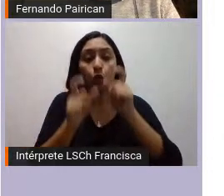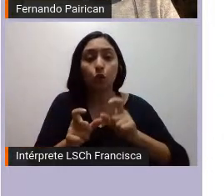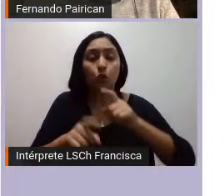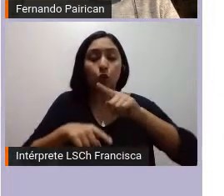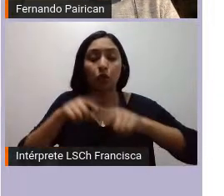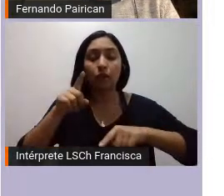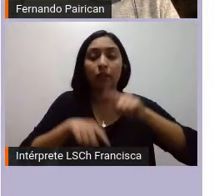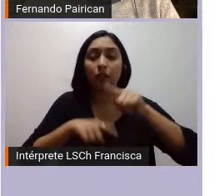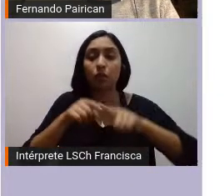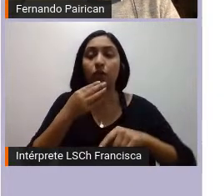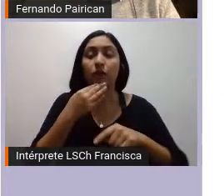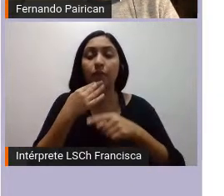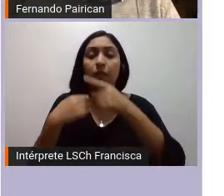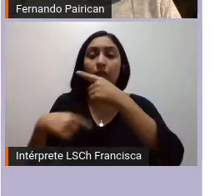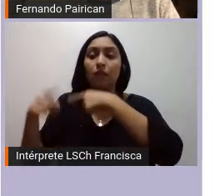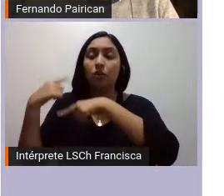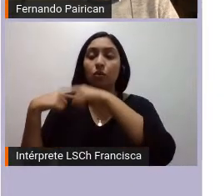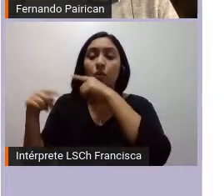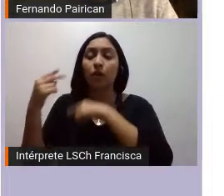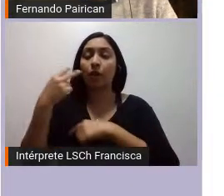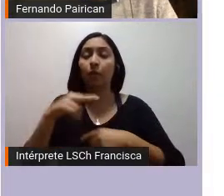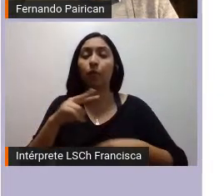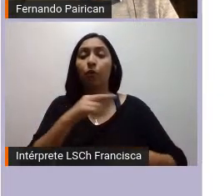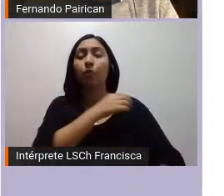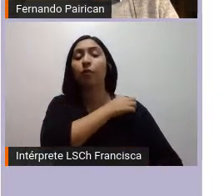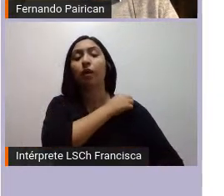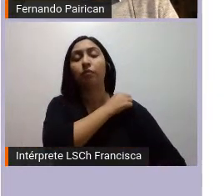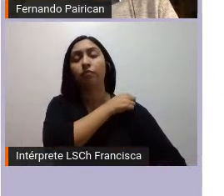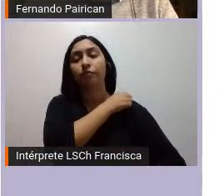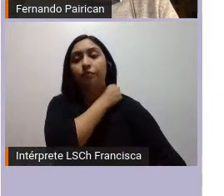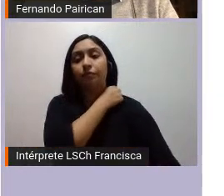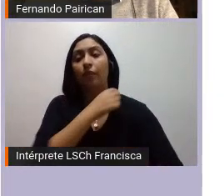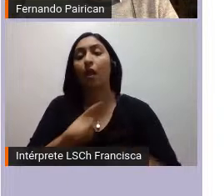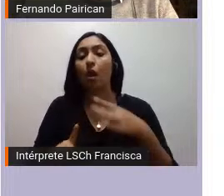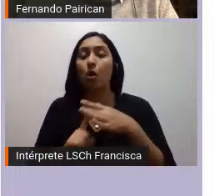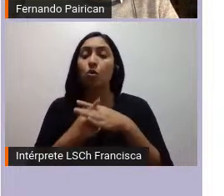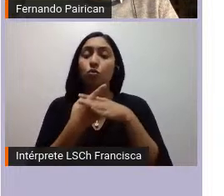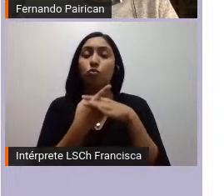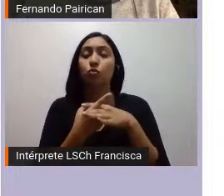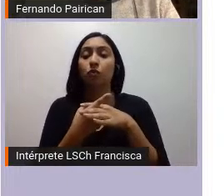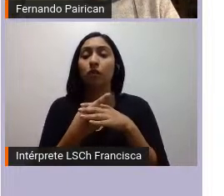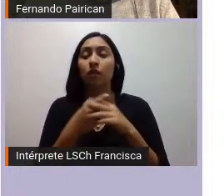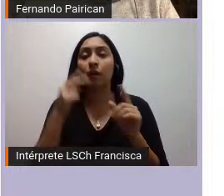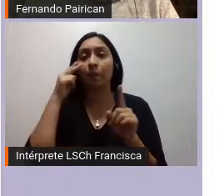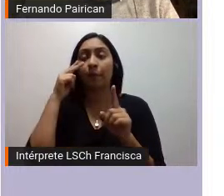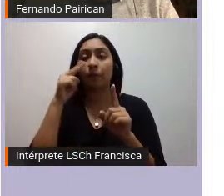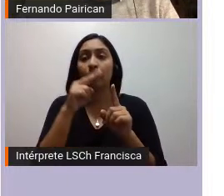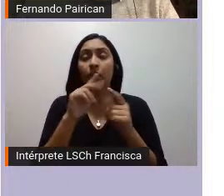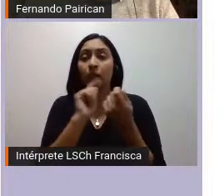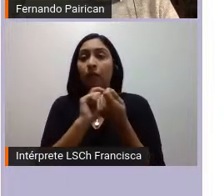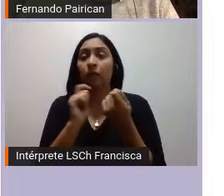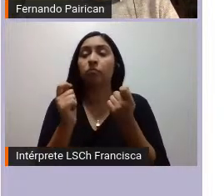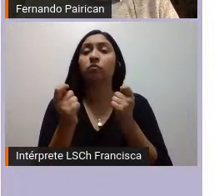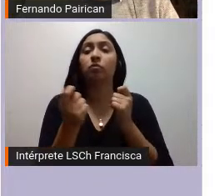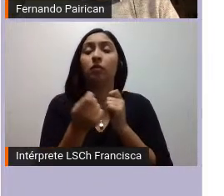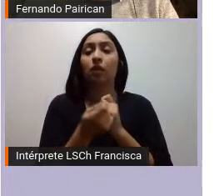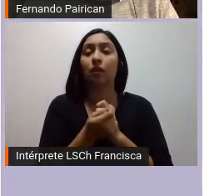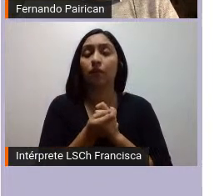propia surge también en algún sentido en la perspectiva de la reforma agraria de los espacios de posterior